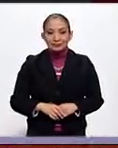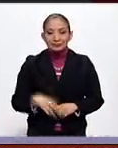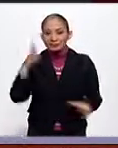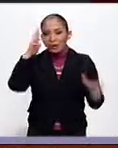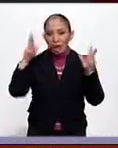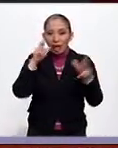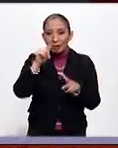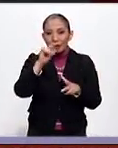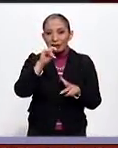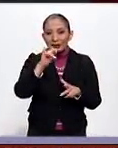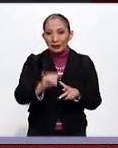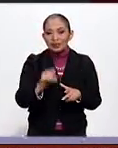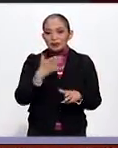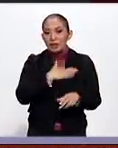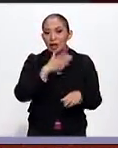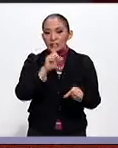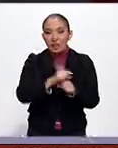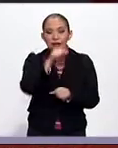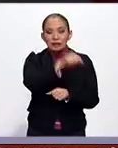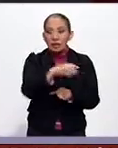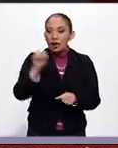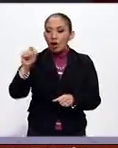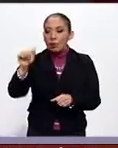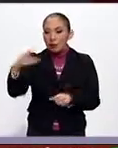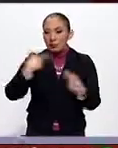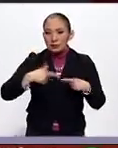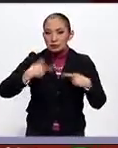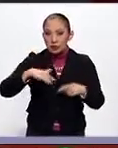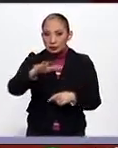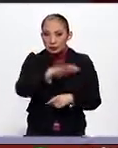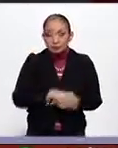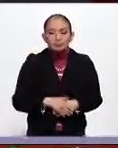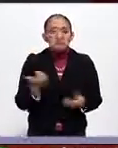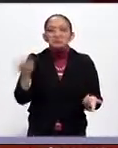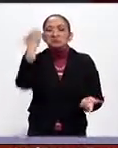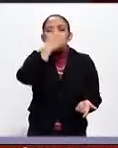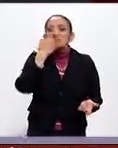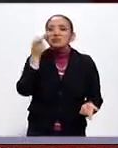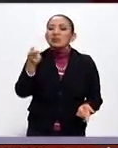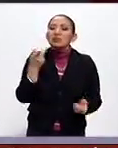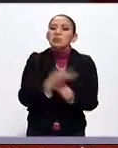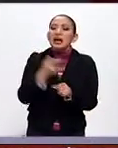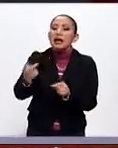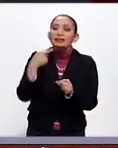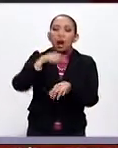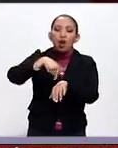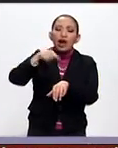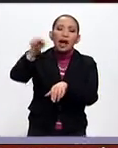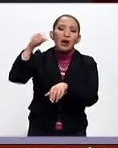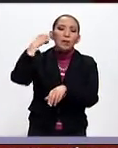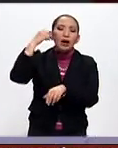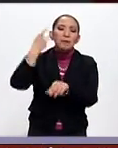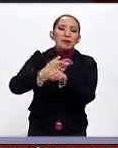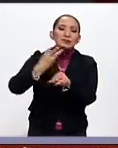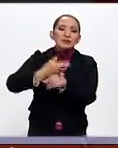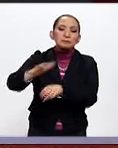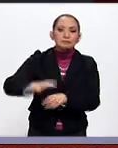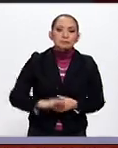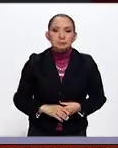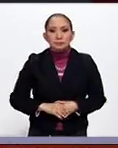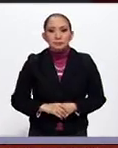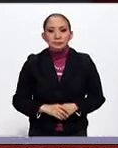Hola Patricia, muy buenos días a ti, Omar, y al auditorio. Un balance de lo que se ha vivido en las últimas horas allá en Oaxaca, Sarai.